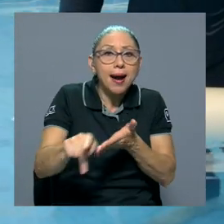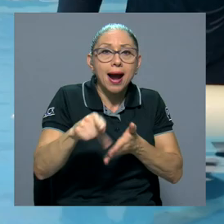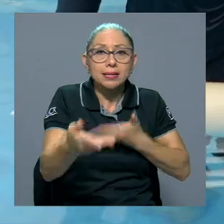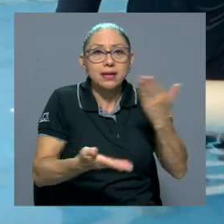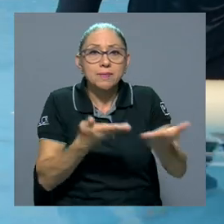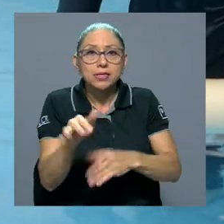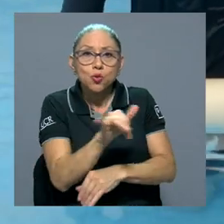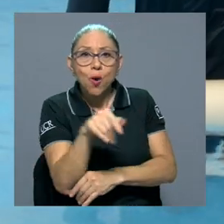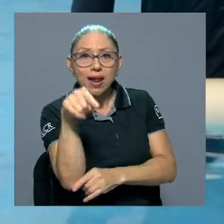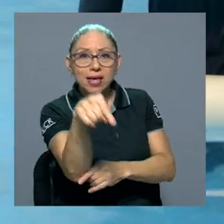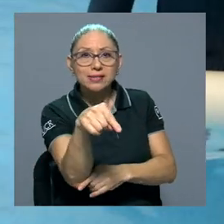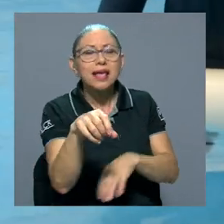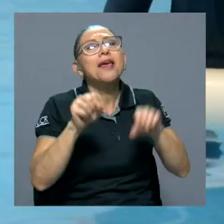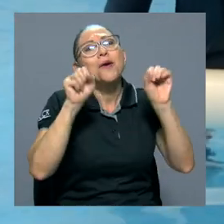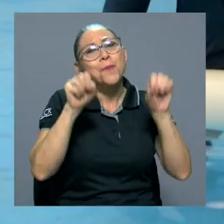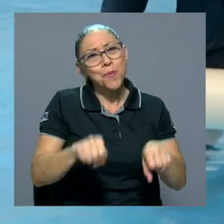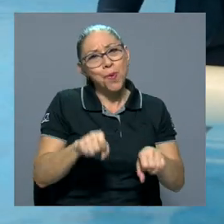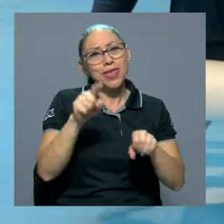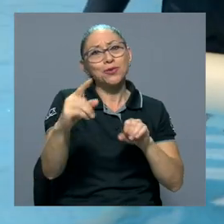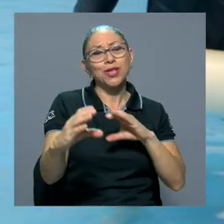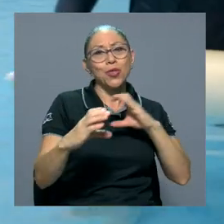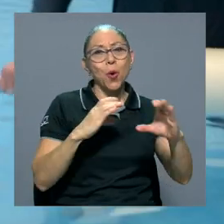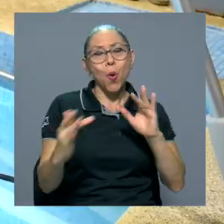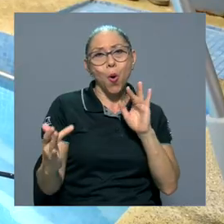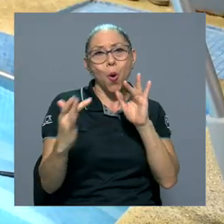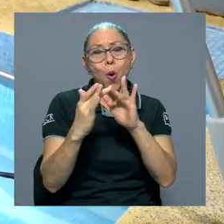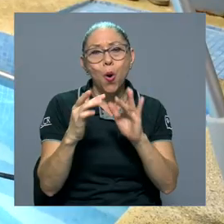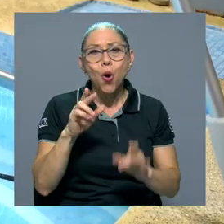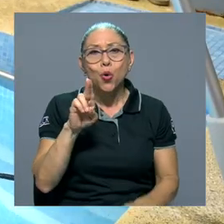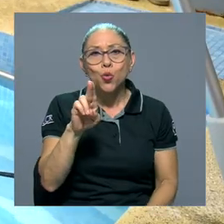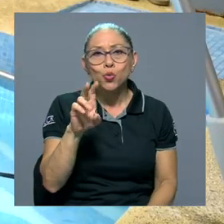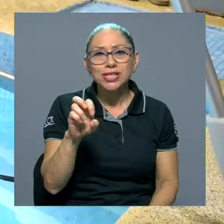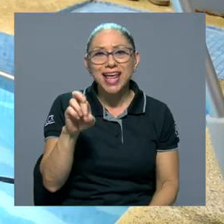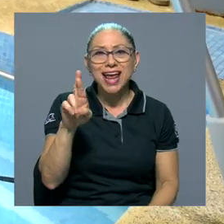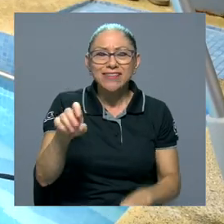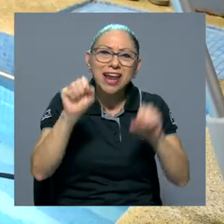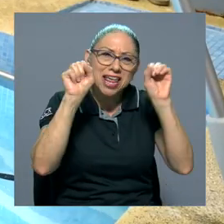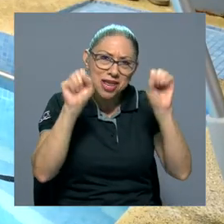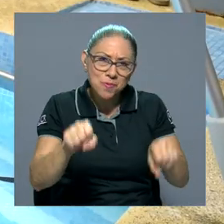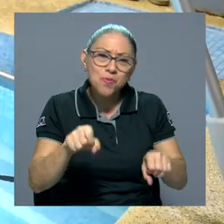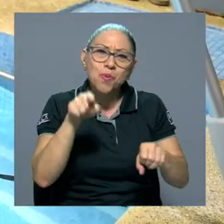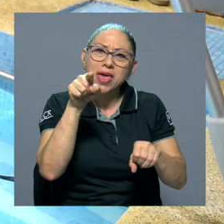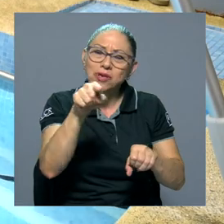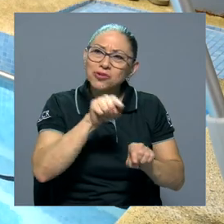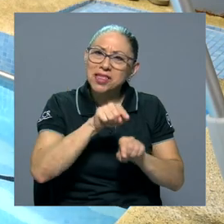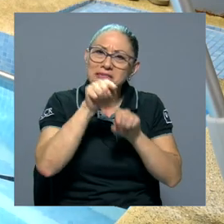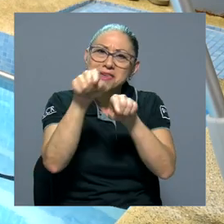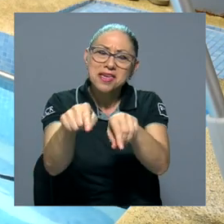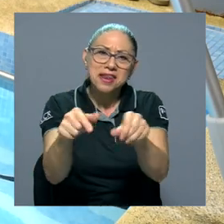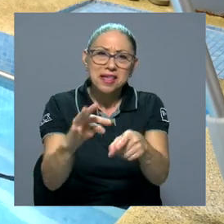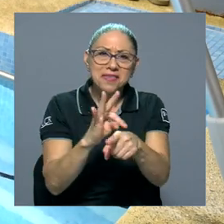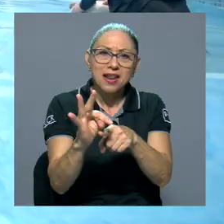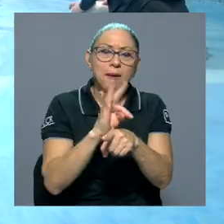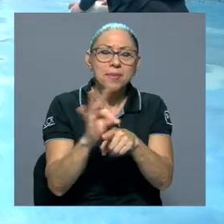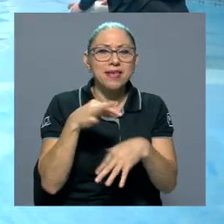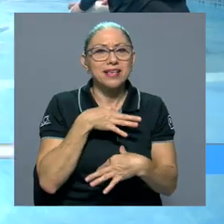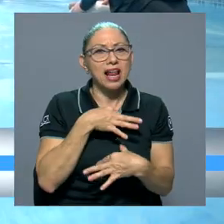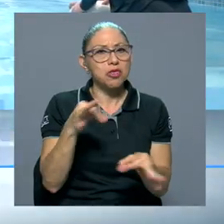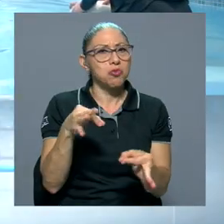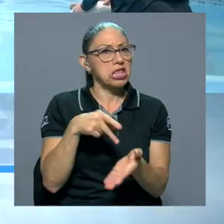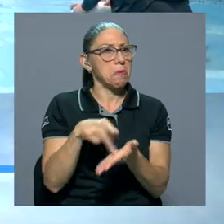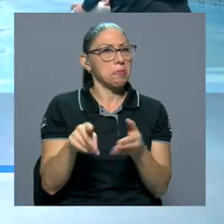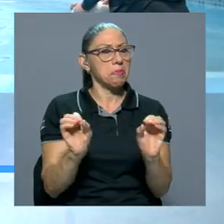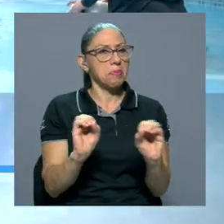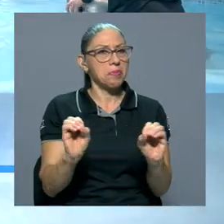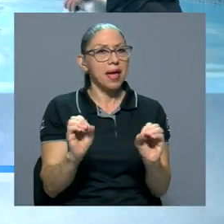tipo de servicios, puede acercarse a la UCR y recibirlos de forma totalmente gratuita. Para